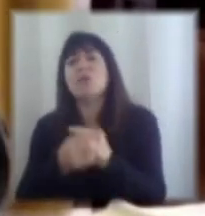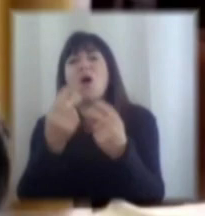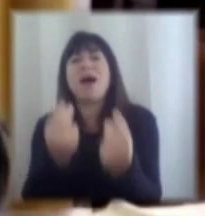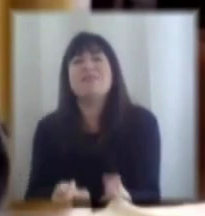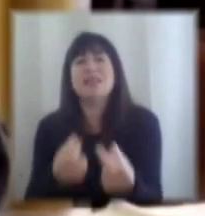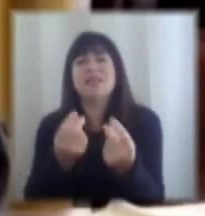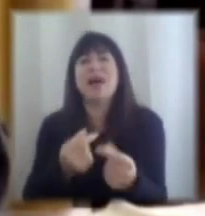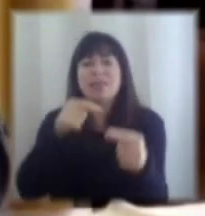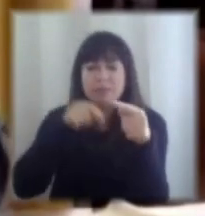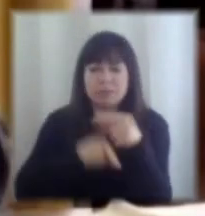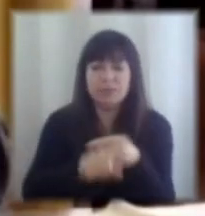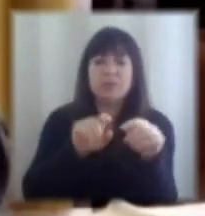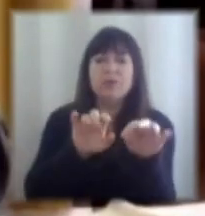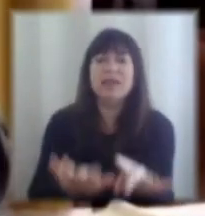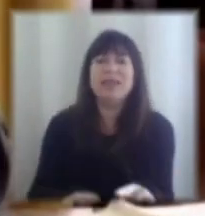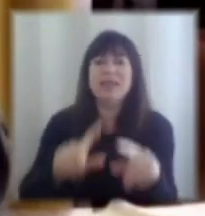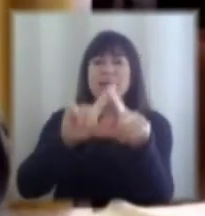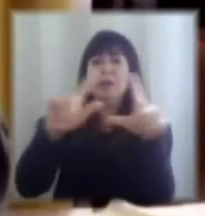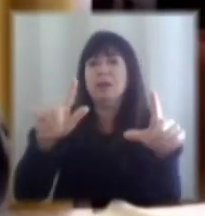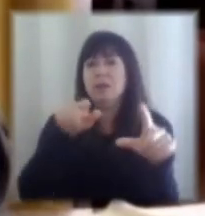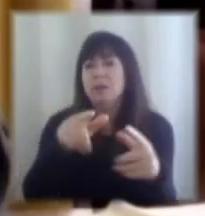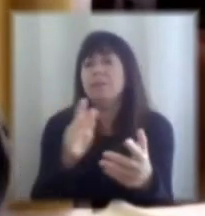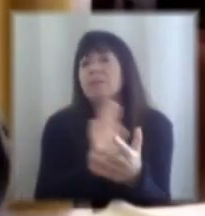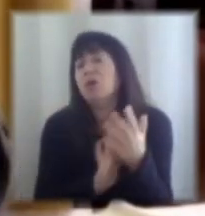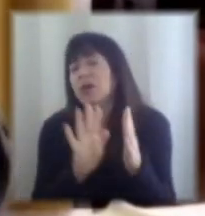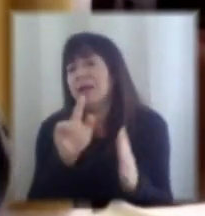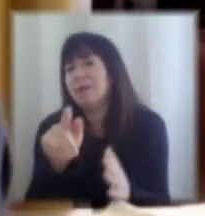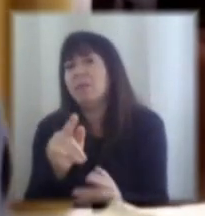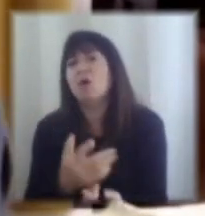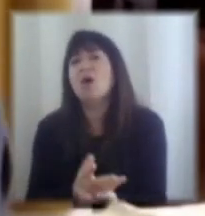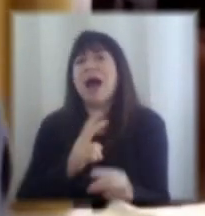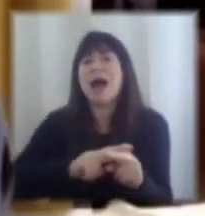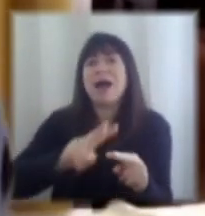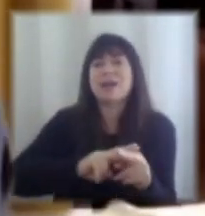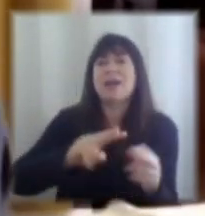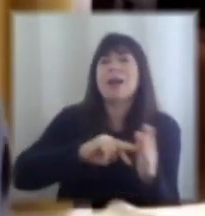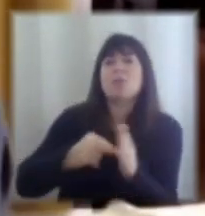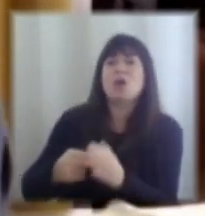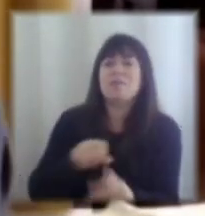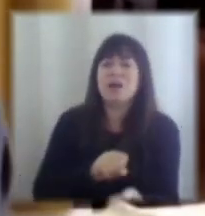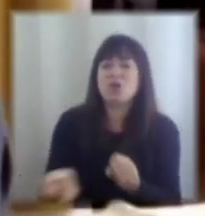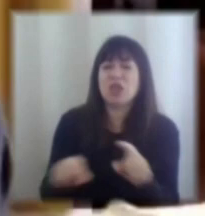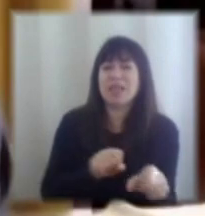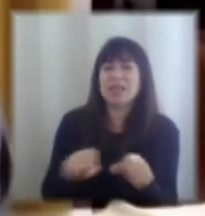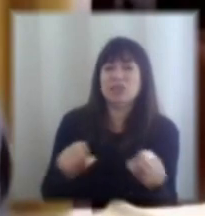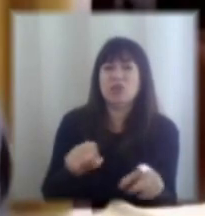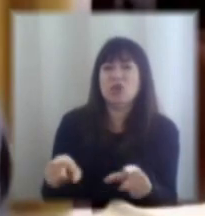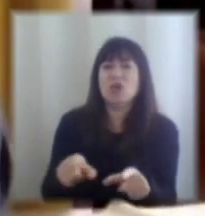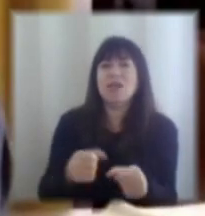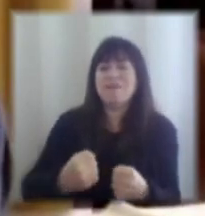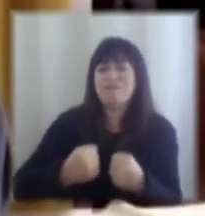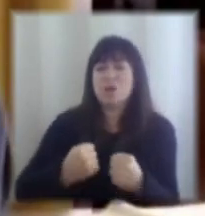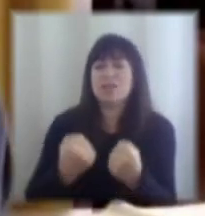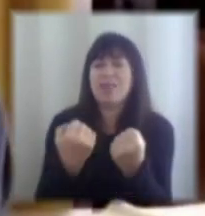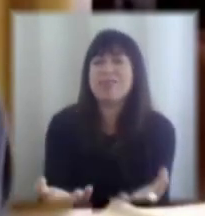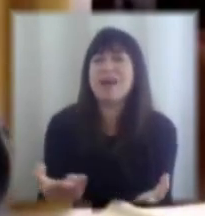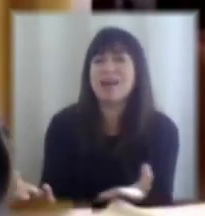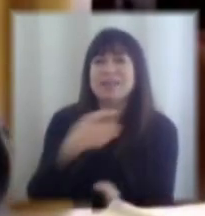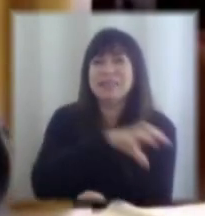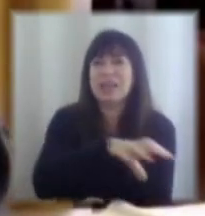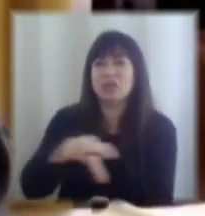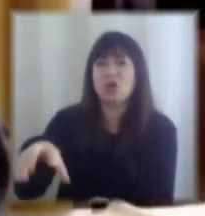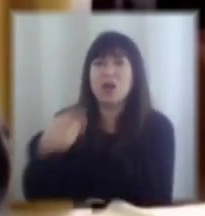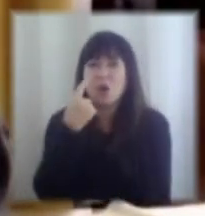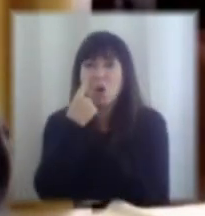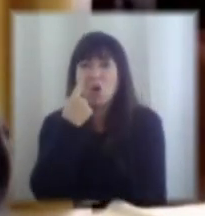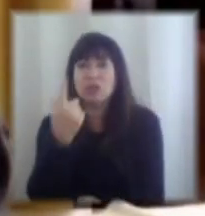partir de ahí ¿no es cierto? poder corregir esos problemas de coordinación y potenciar sectores que no conocemos pero